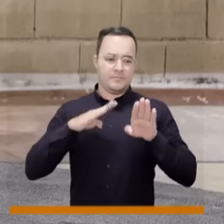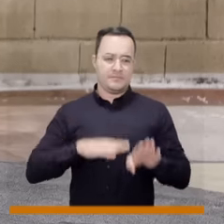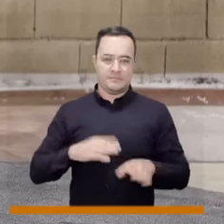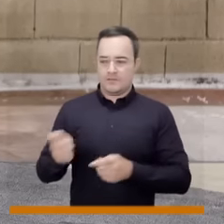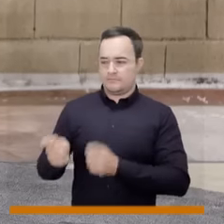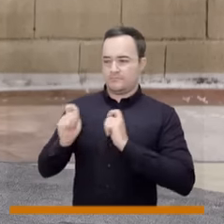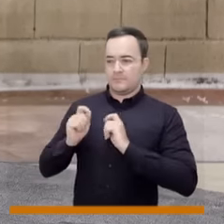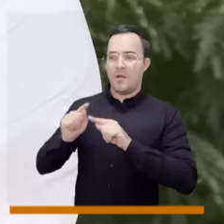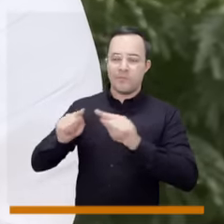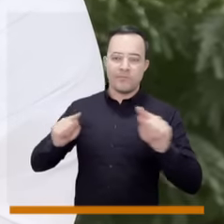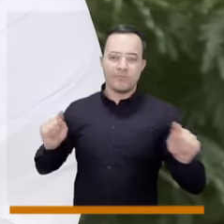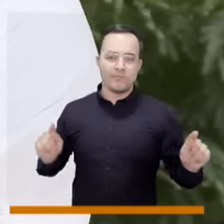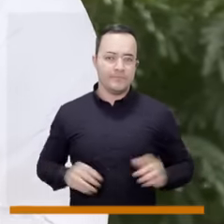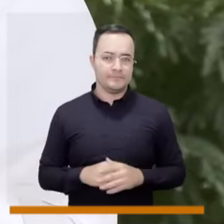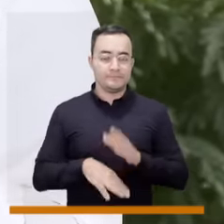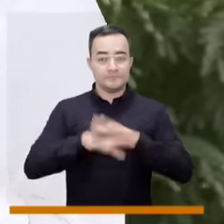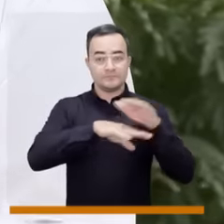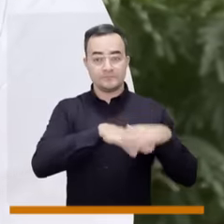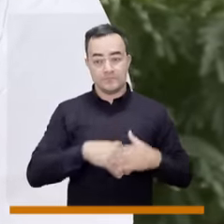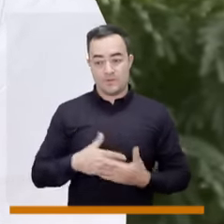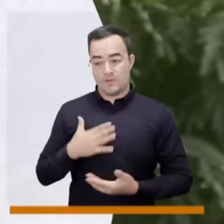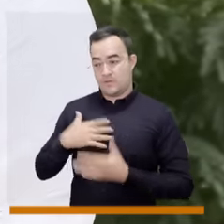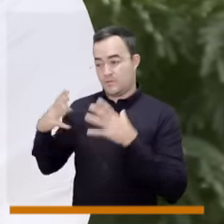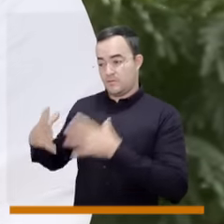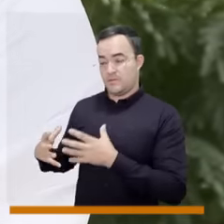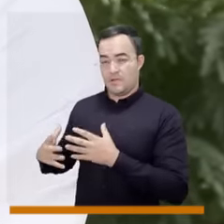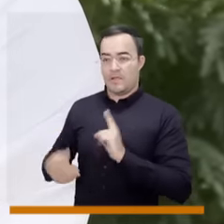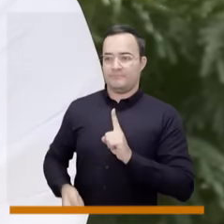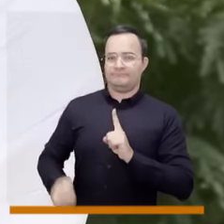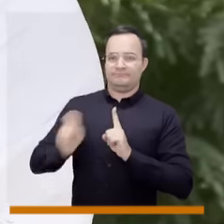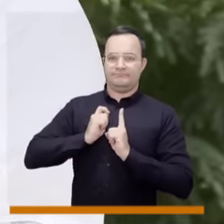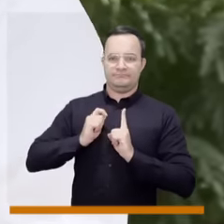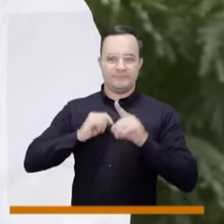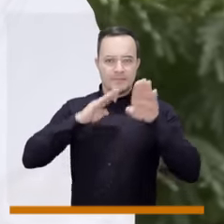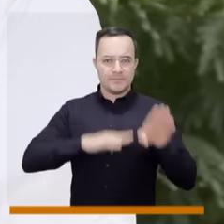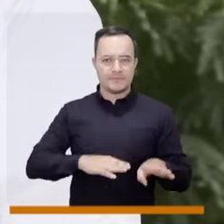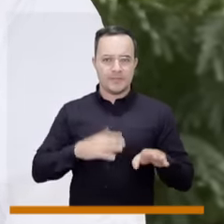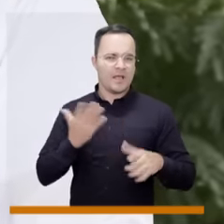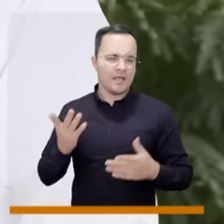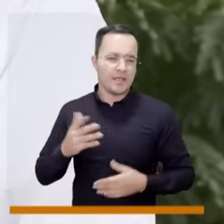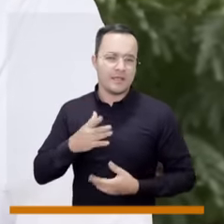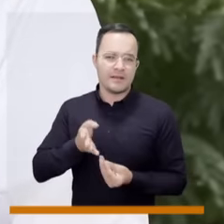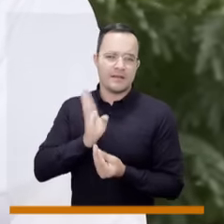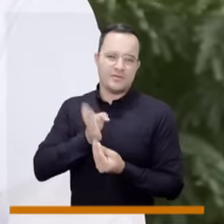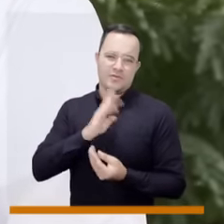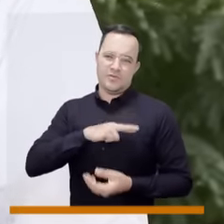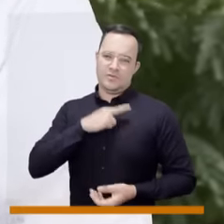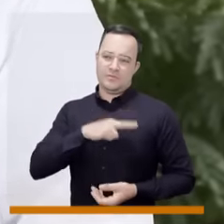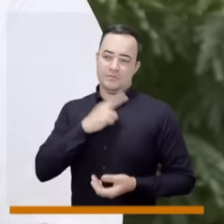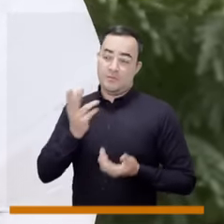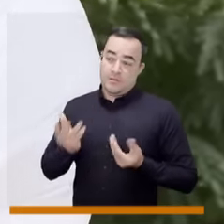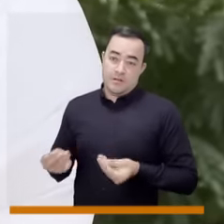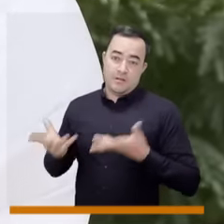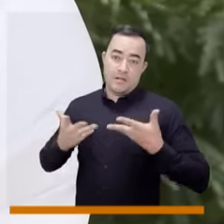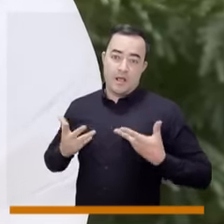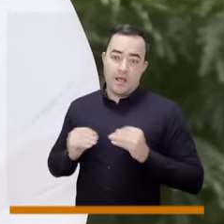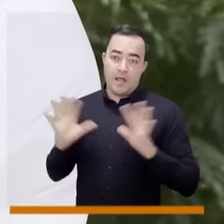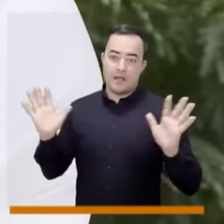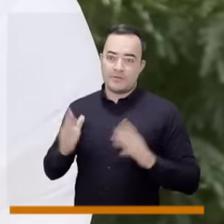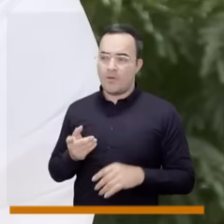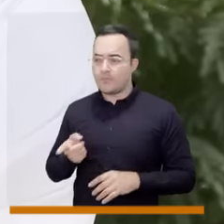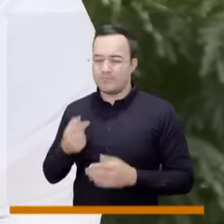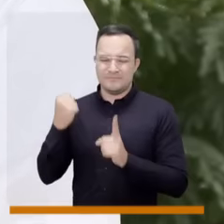representamos nichos y en lo personal yo también quiero compartir que nosotros representamos un nicho que es el religioso,